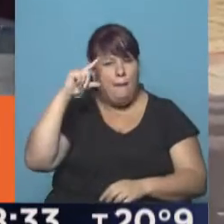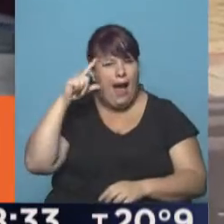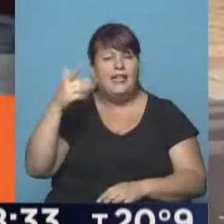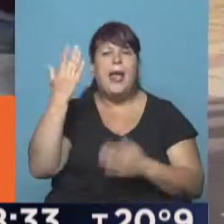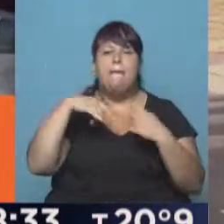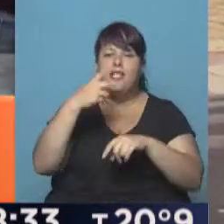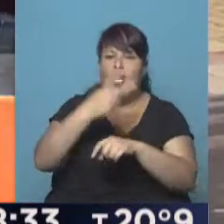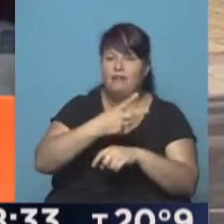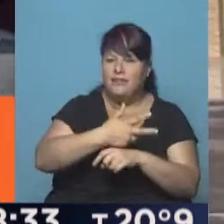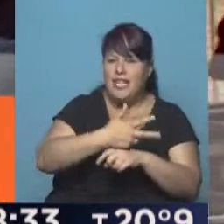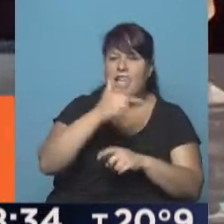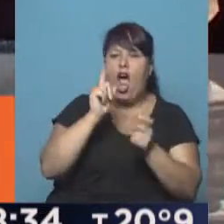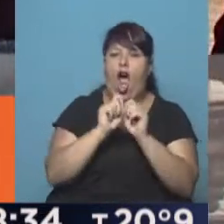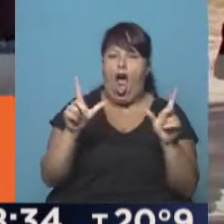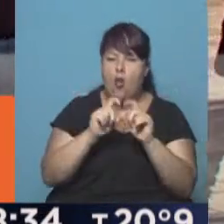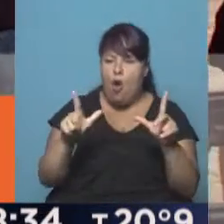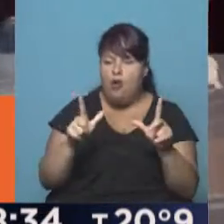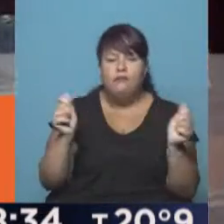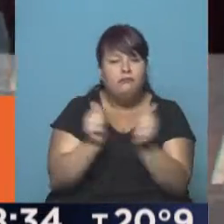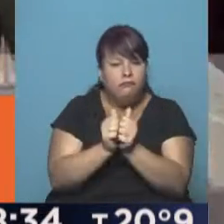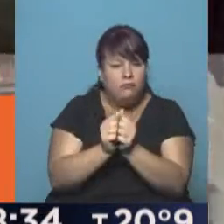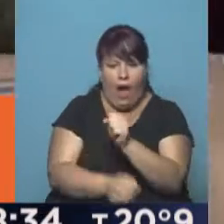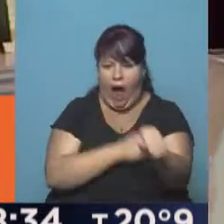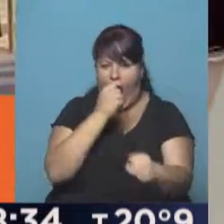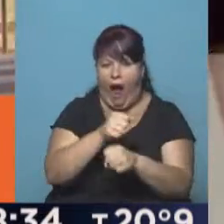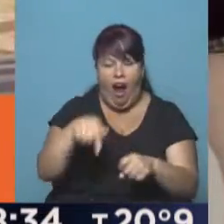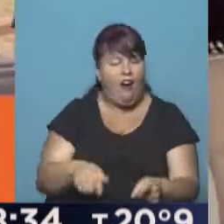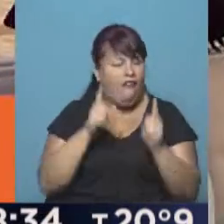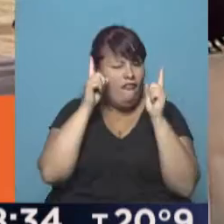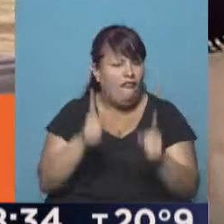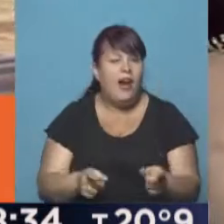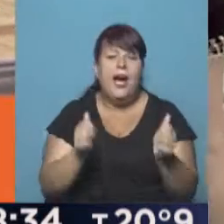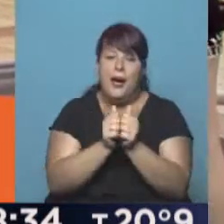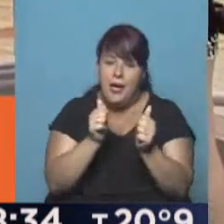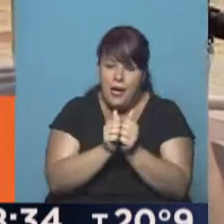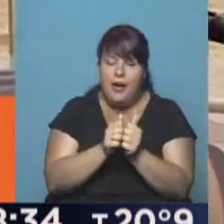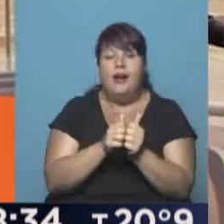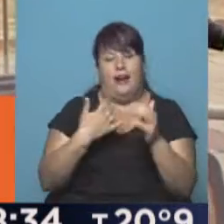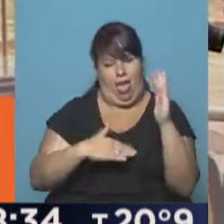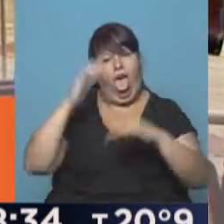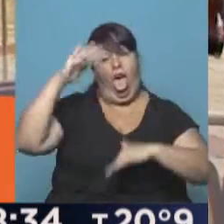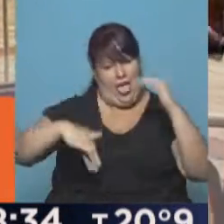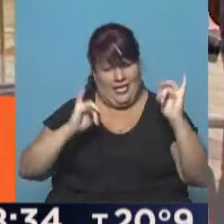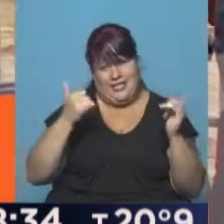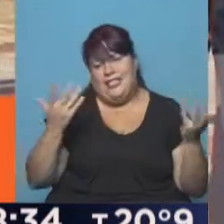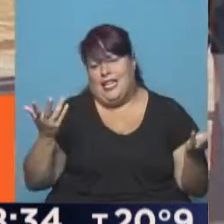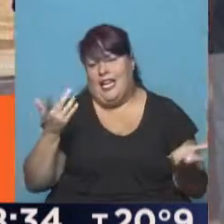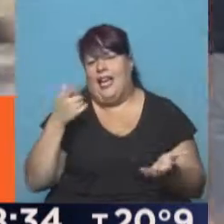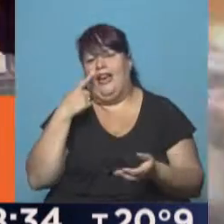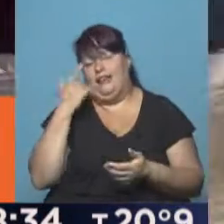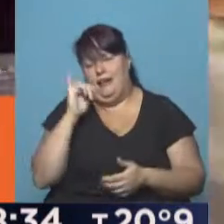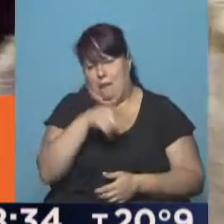inferiores de Old Boys, y nunca más se separaron. En una relación que tuvo sus vaivenes, reconocido